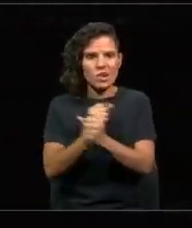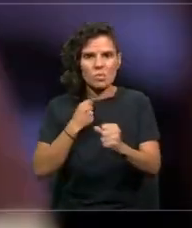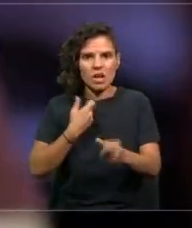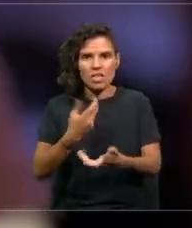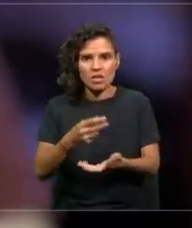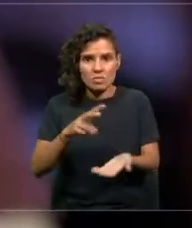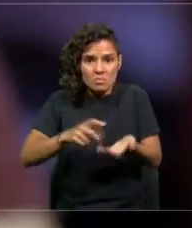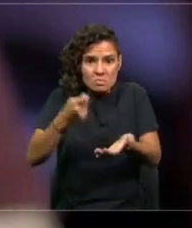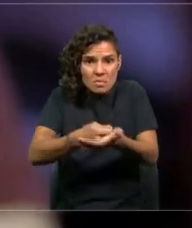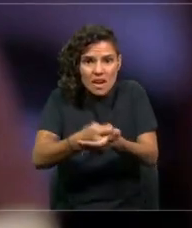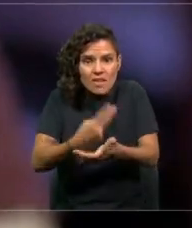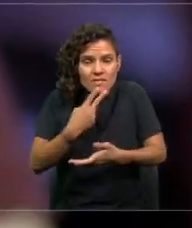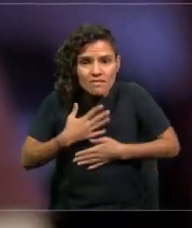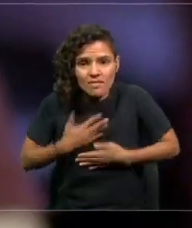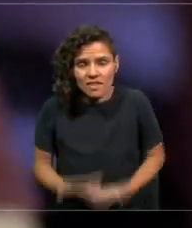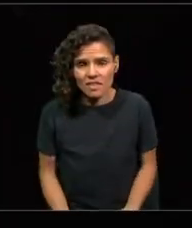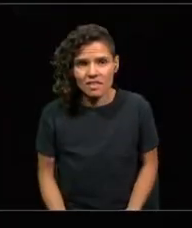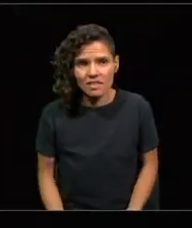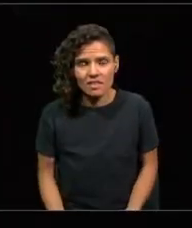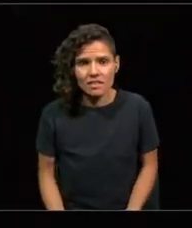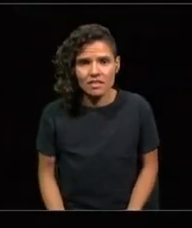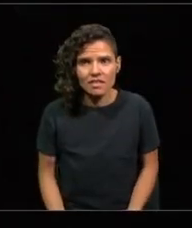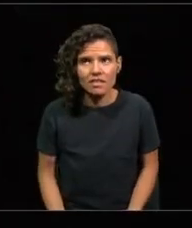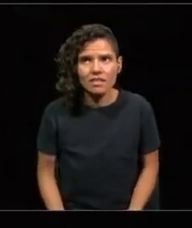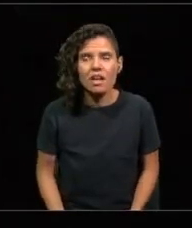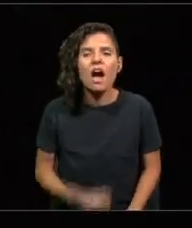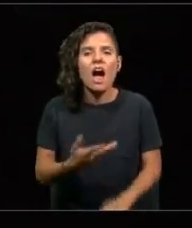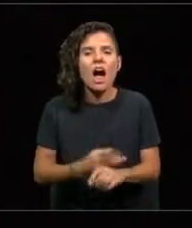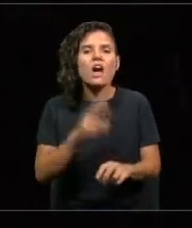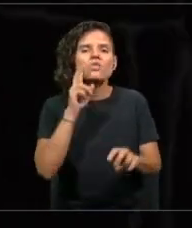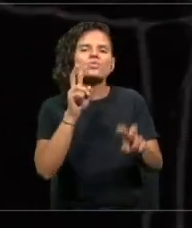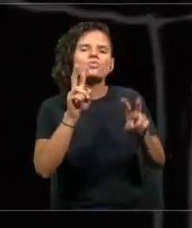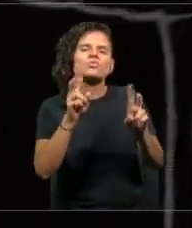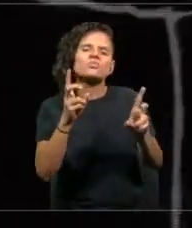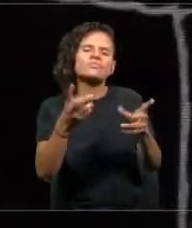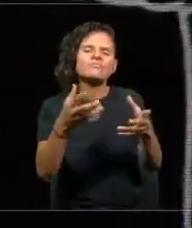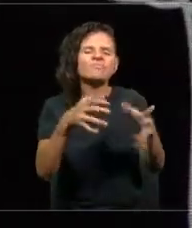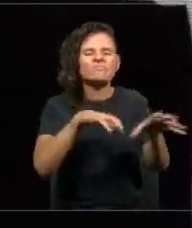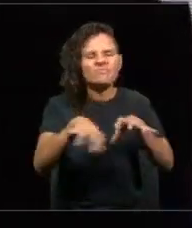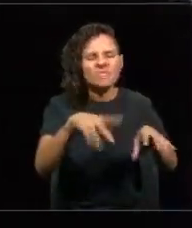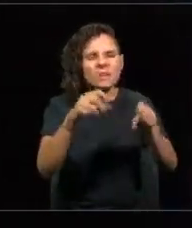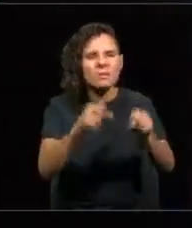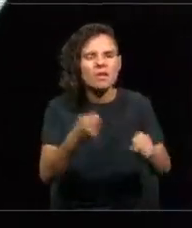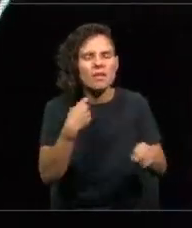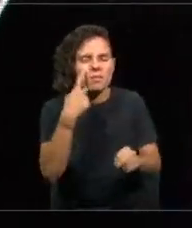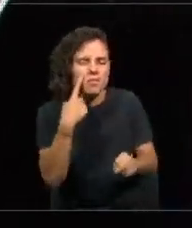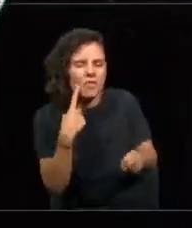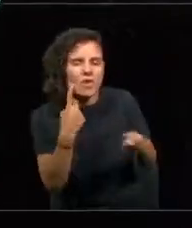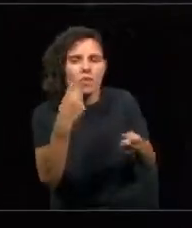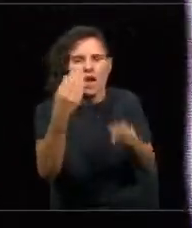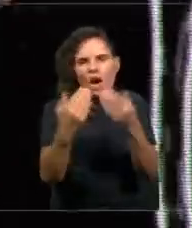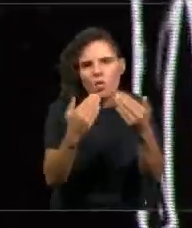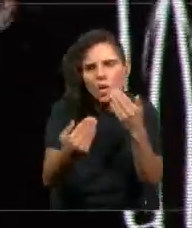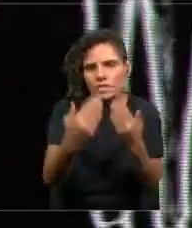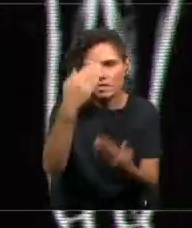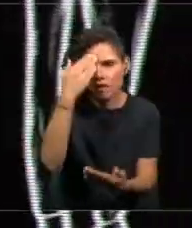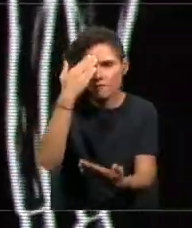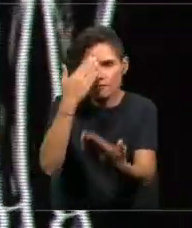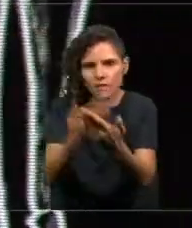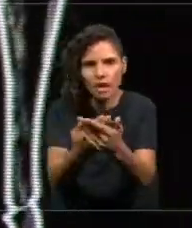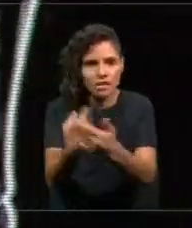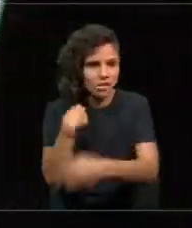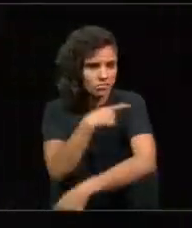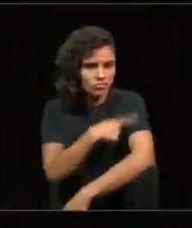chilenas. Nosotros tenemos un instrumento que es el barómetro del trabajo, es el primer instrumento, la primera encuesta cara a cara a nivel